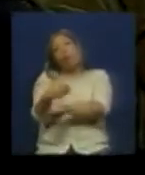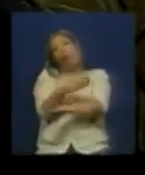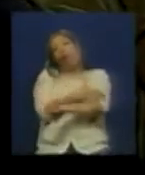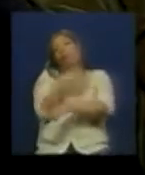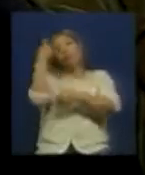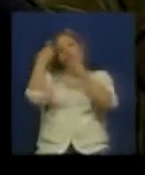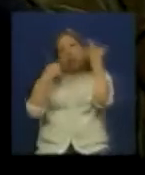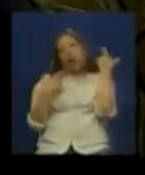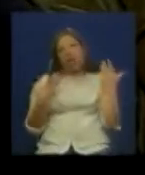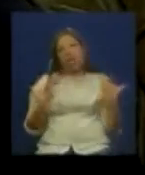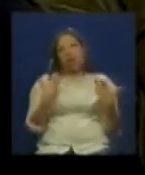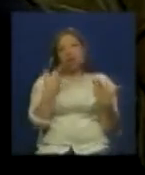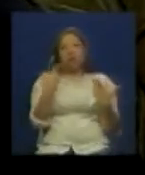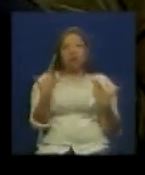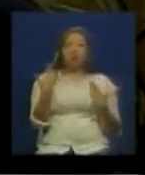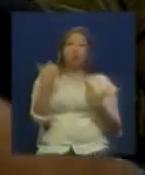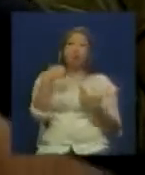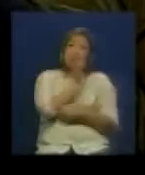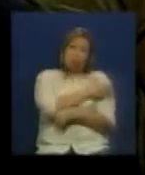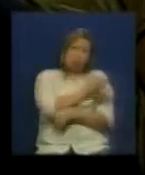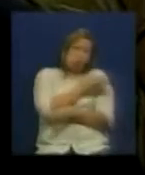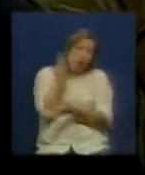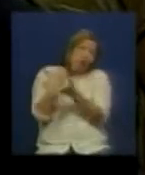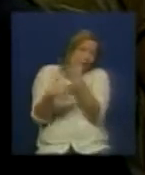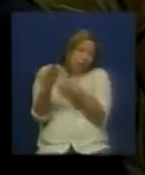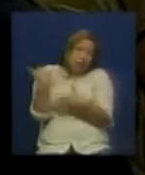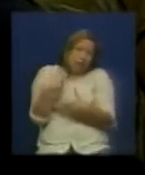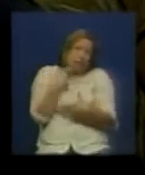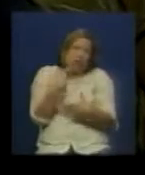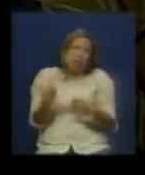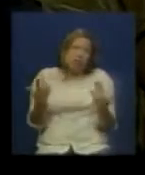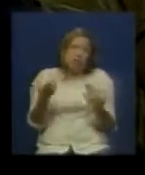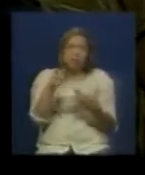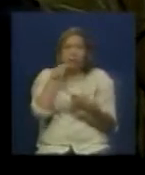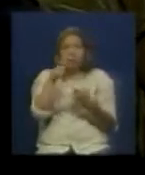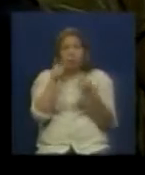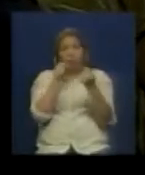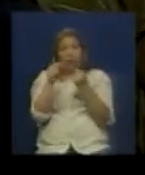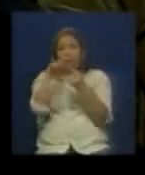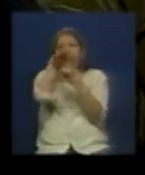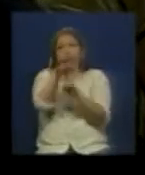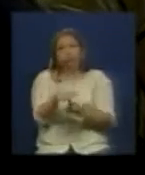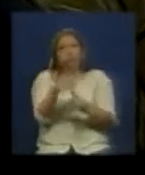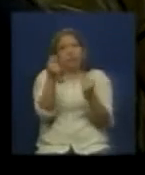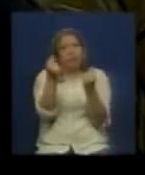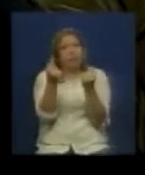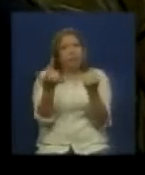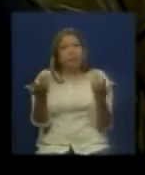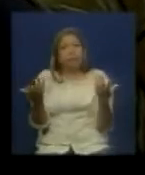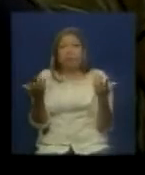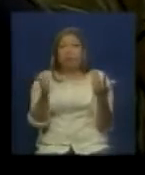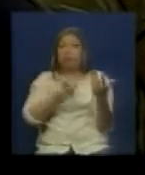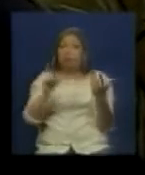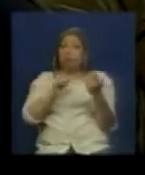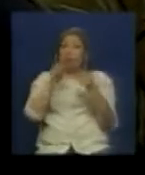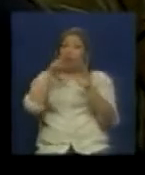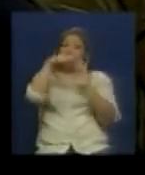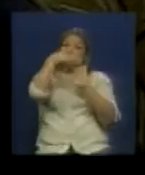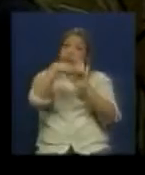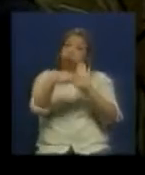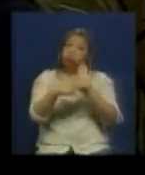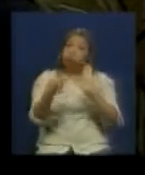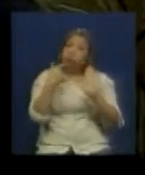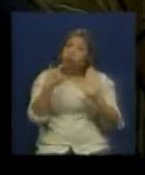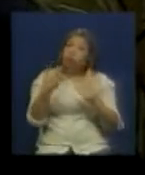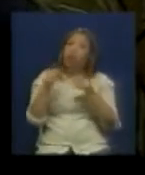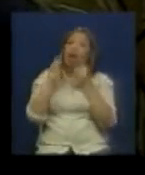melladas el capitalismo hay que derrotarlo no existe otra alternativa y nuestras recomendaciones a Nicolás